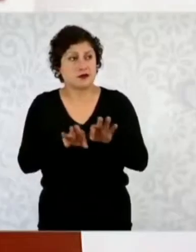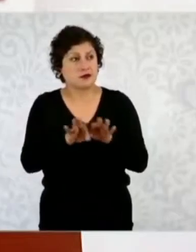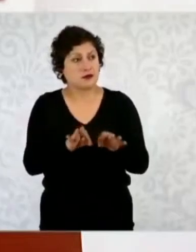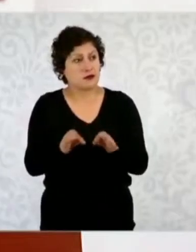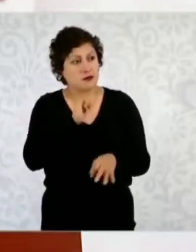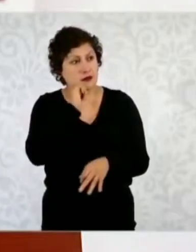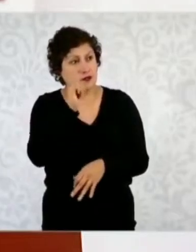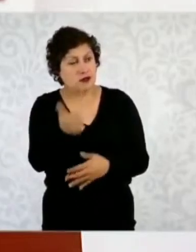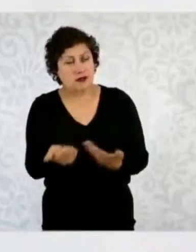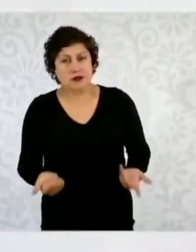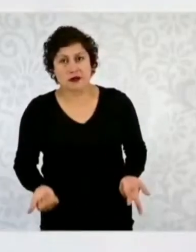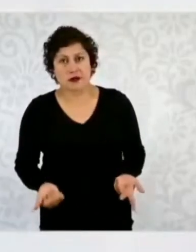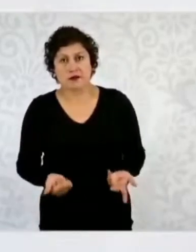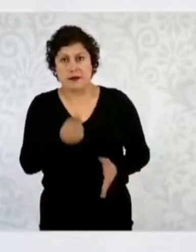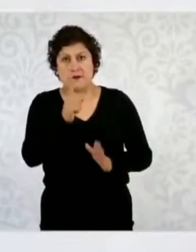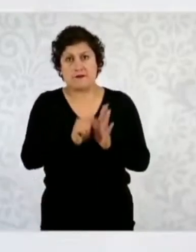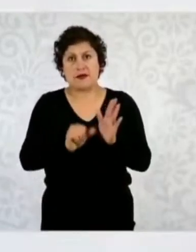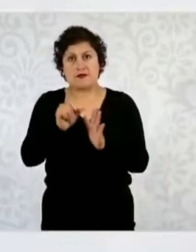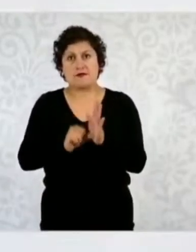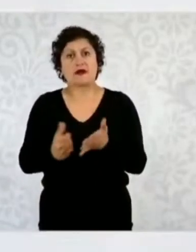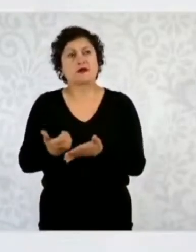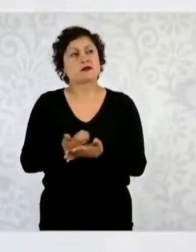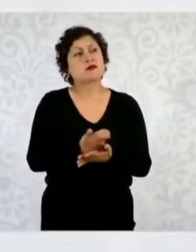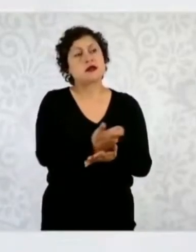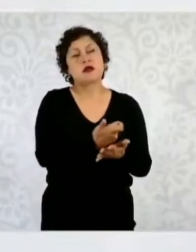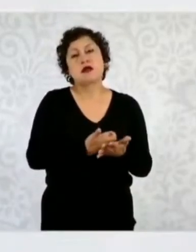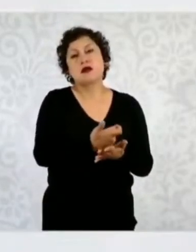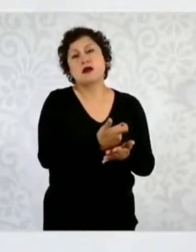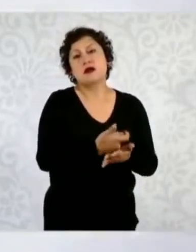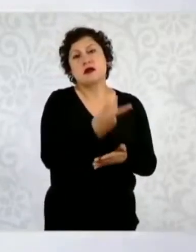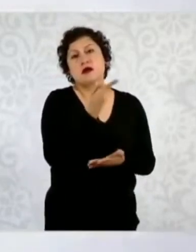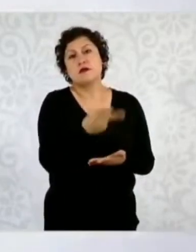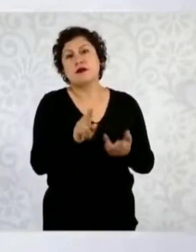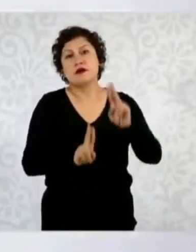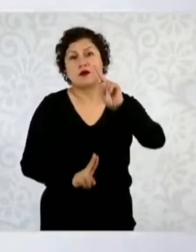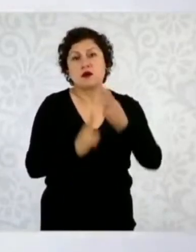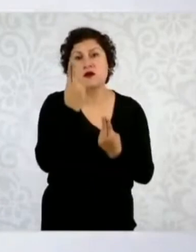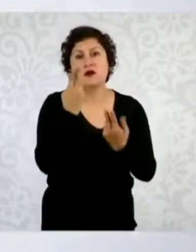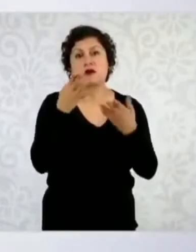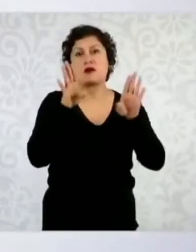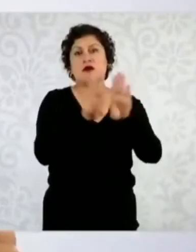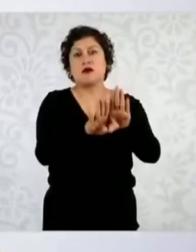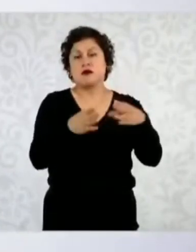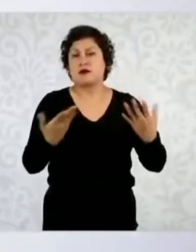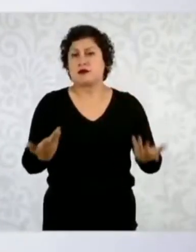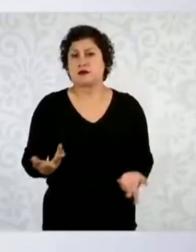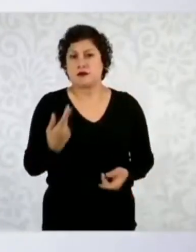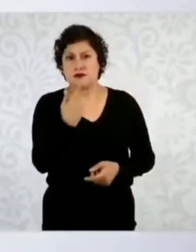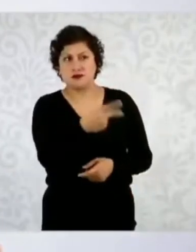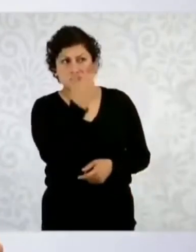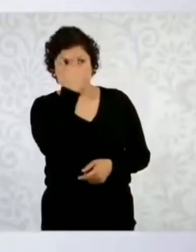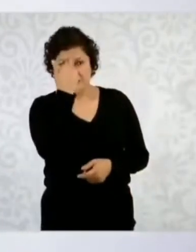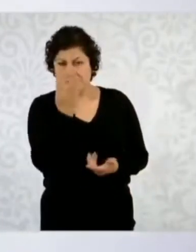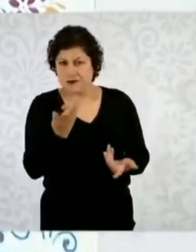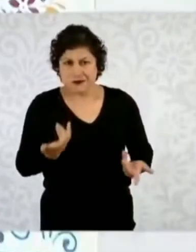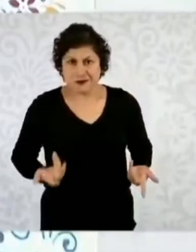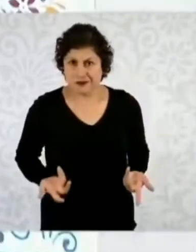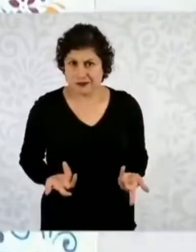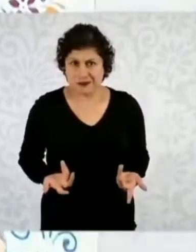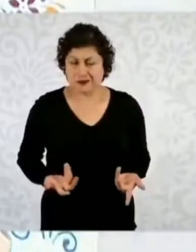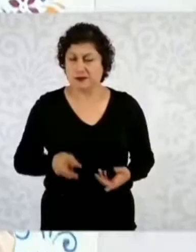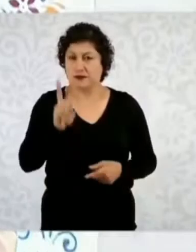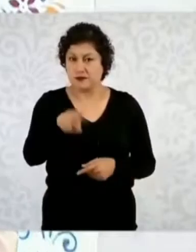130 mil pesos mensuales, pero están en paro. Pero además no tienen razón de ser, digo, los jueces, pues ellos